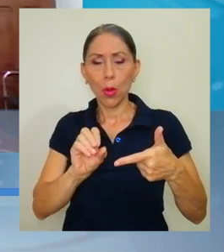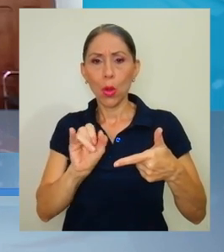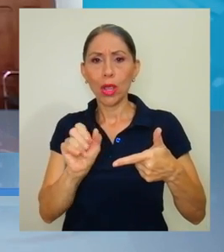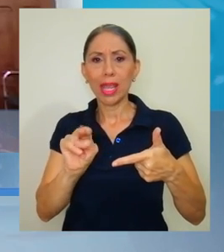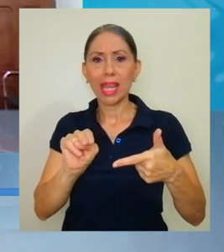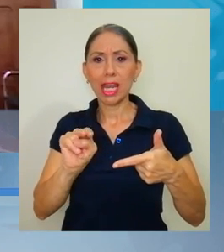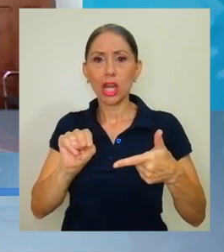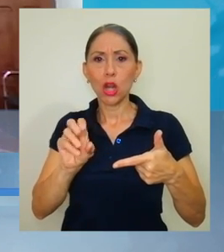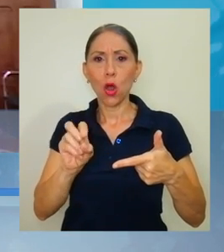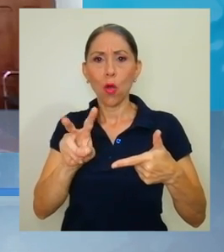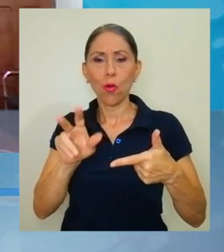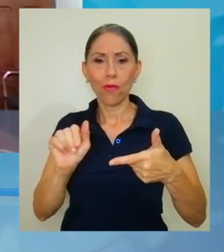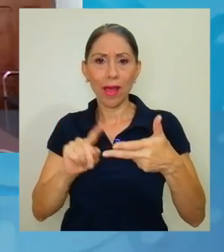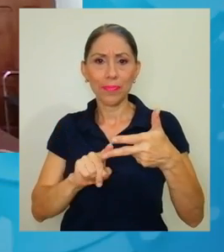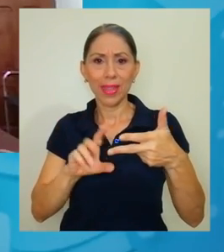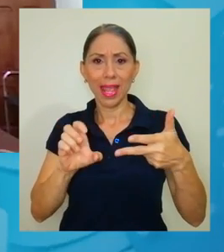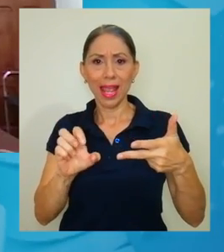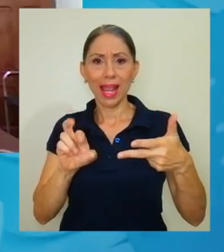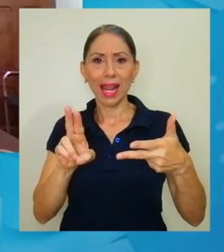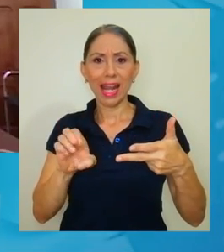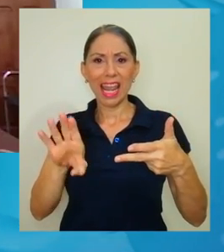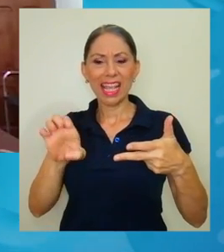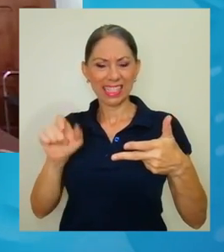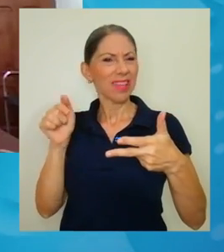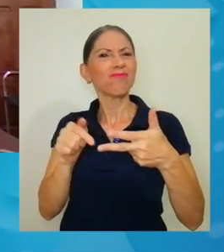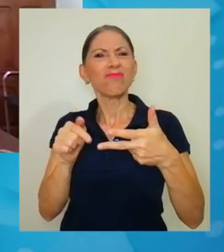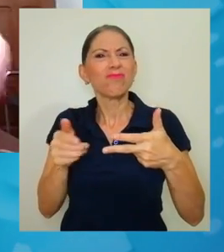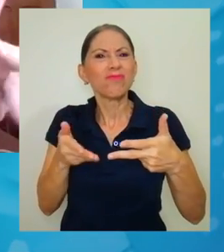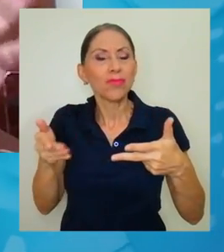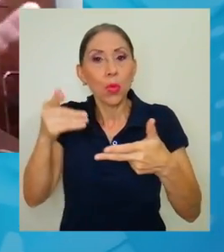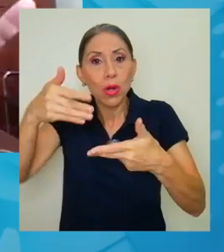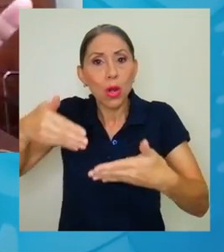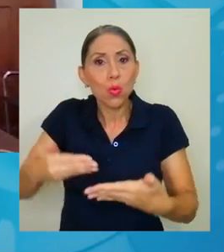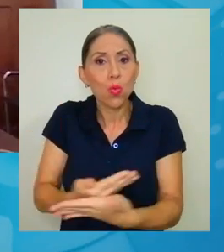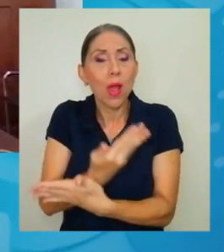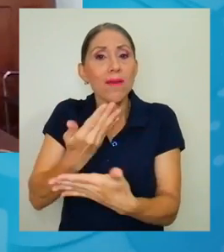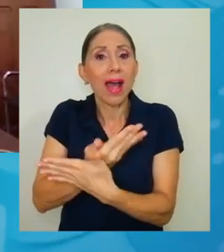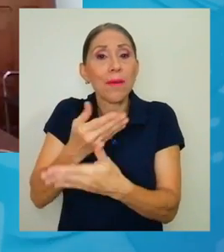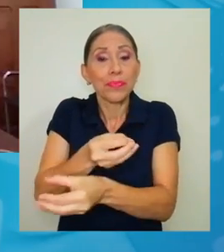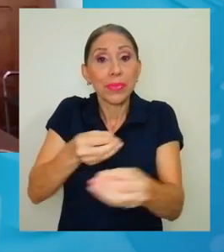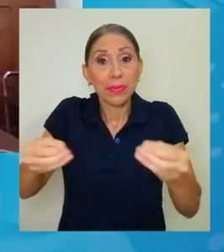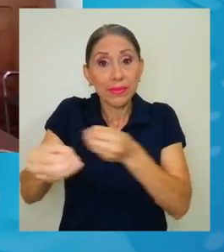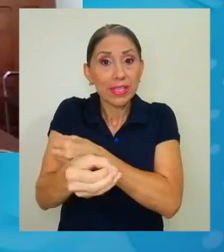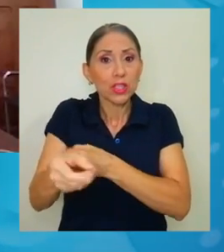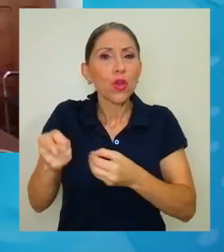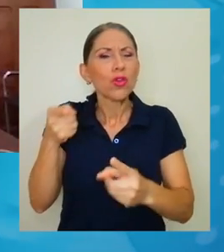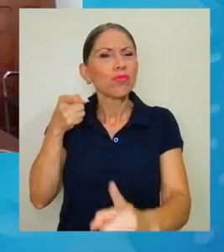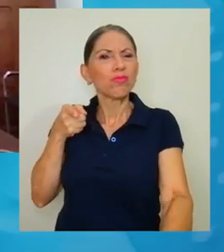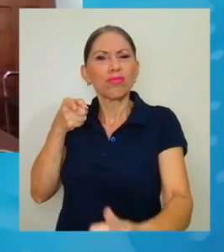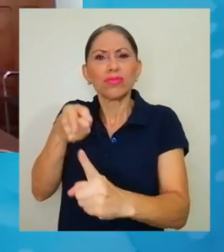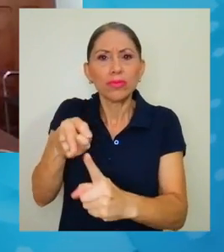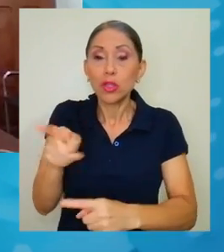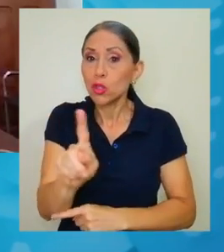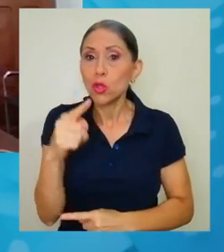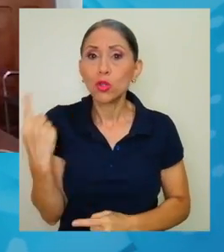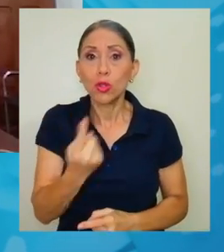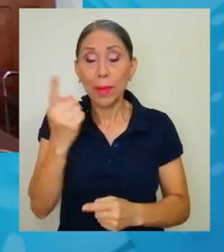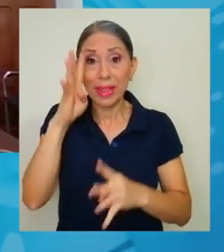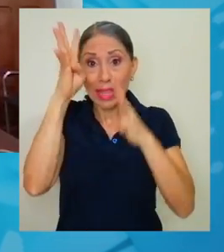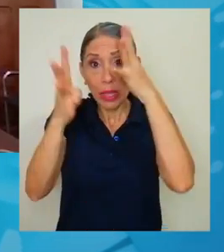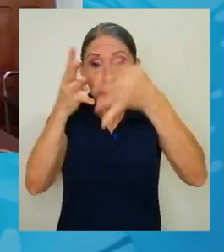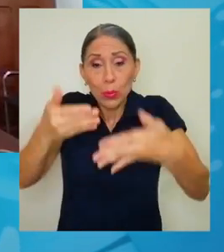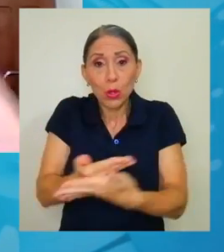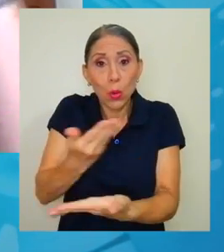juntando a CRECE. CRECE es una nueva división que lo que pretende es no solo